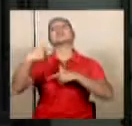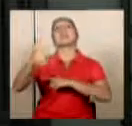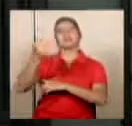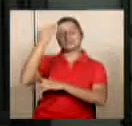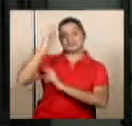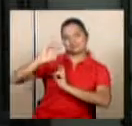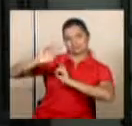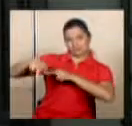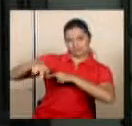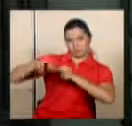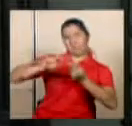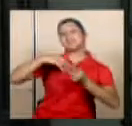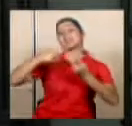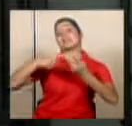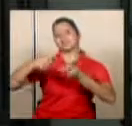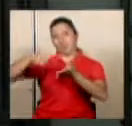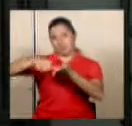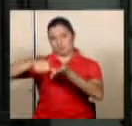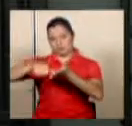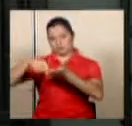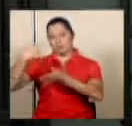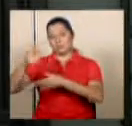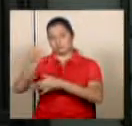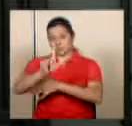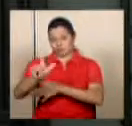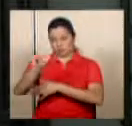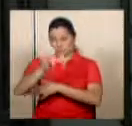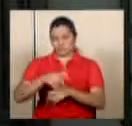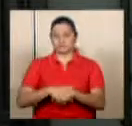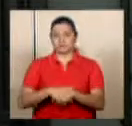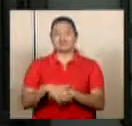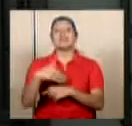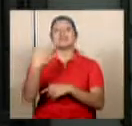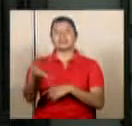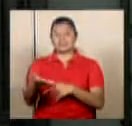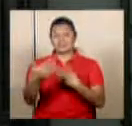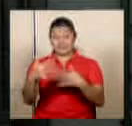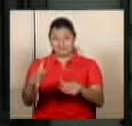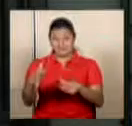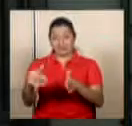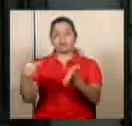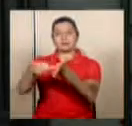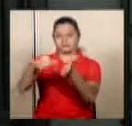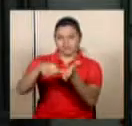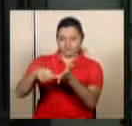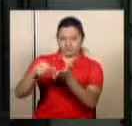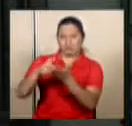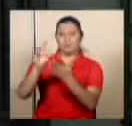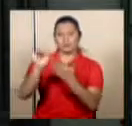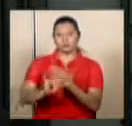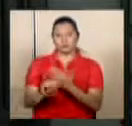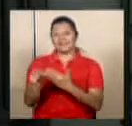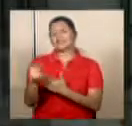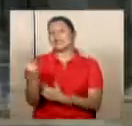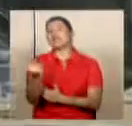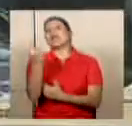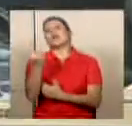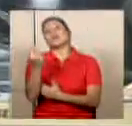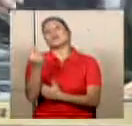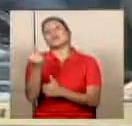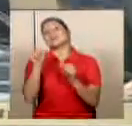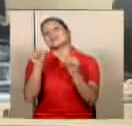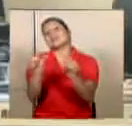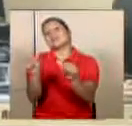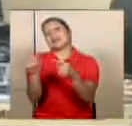votarla por el plenario como corresponde el próximo lunes luego de eso pondremos a votación el proyecto que es el único que queda con vida